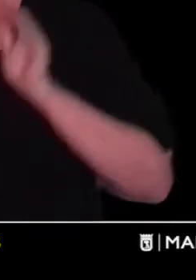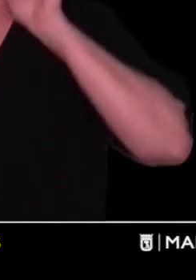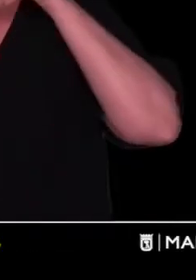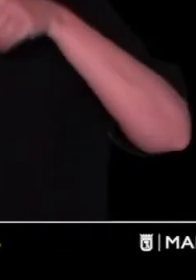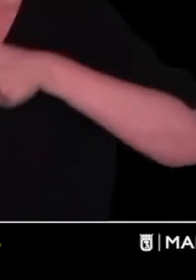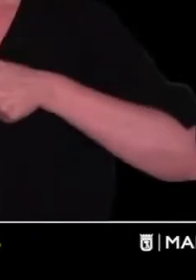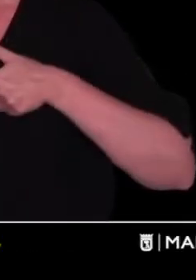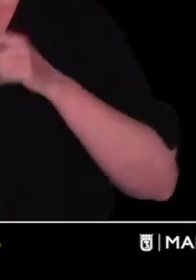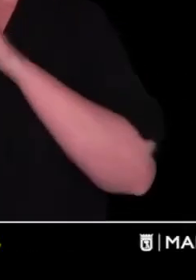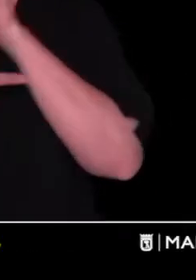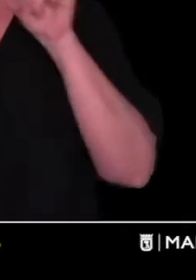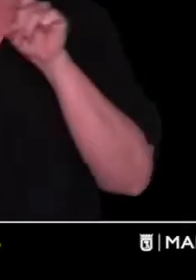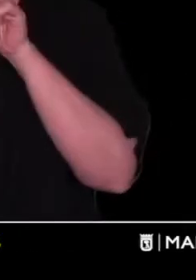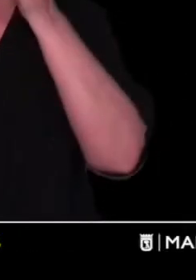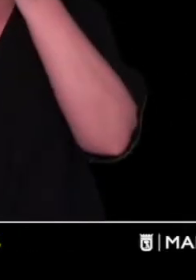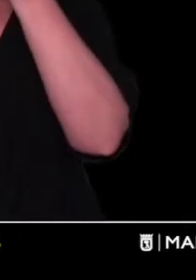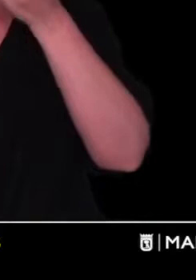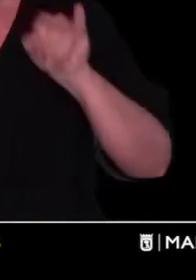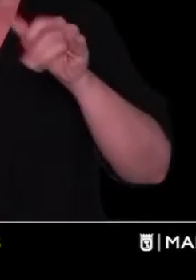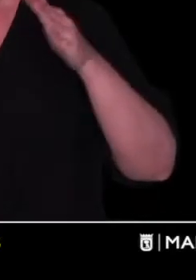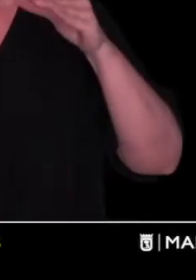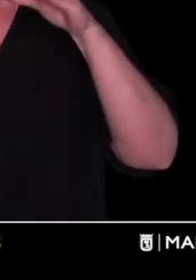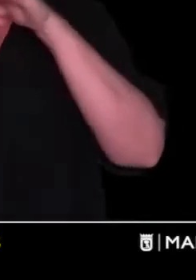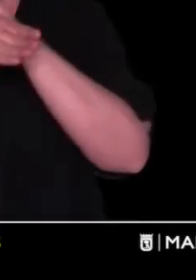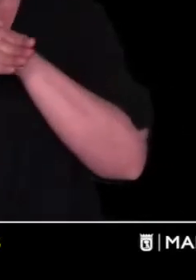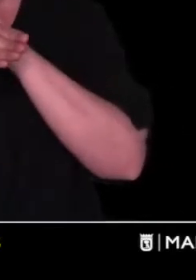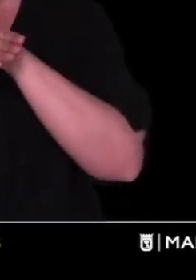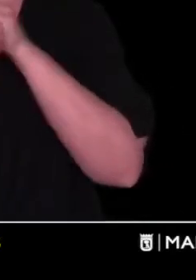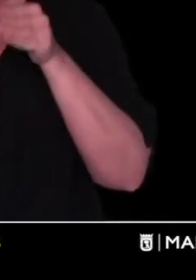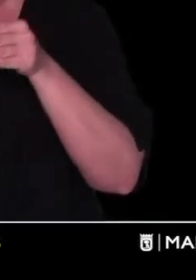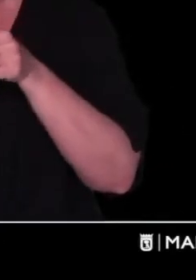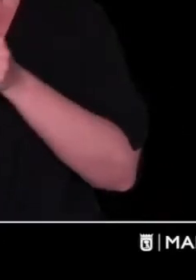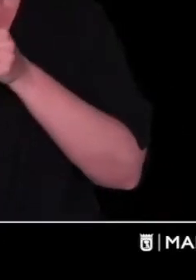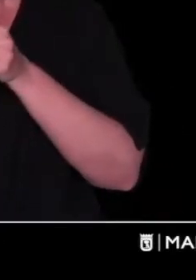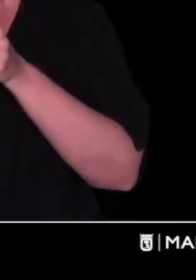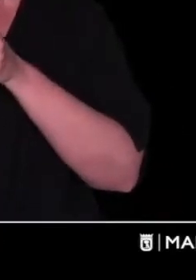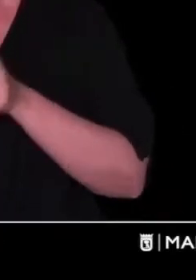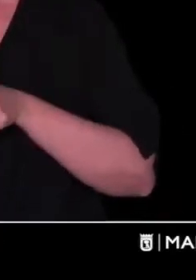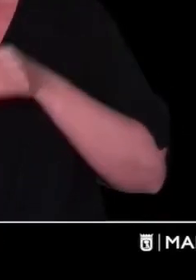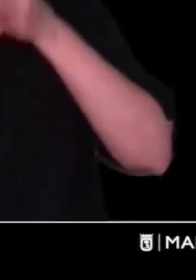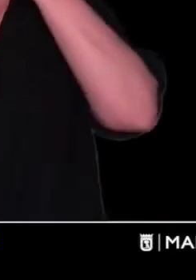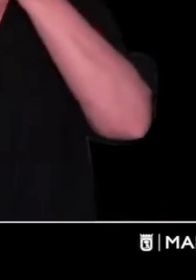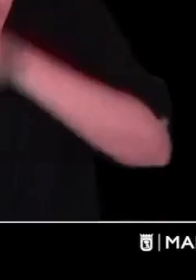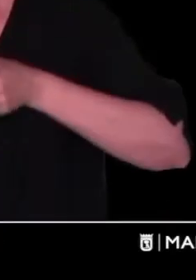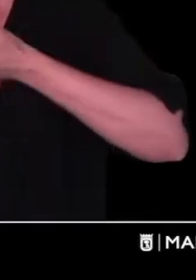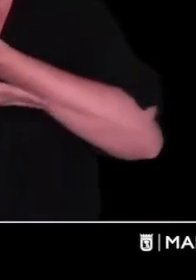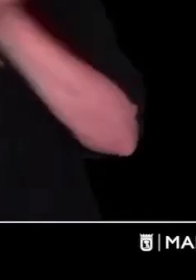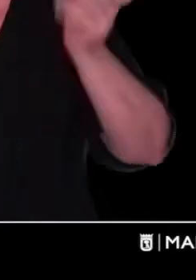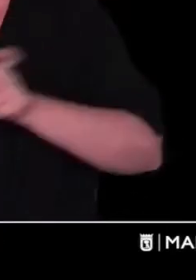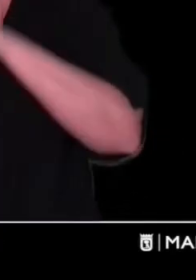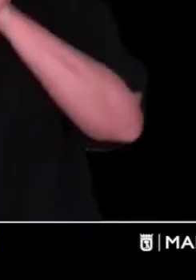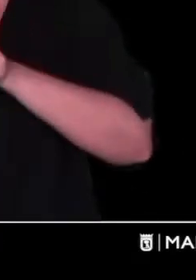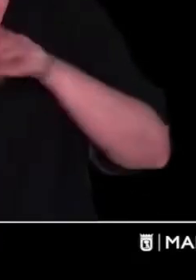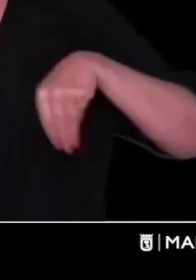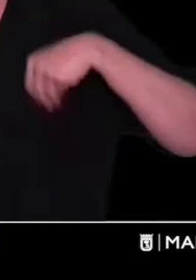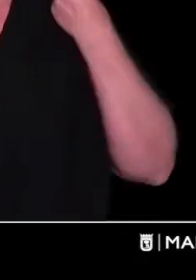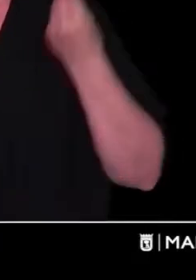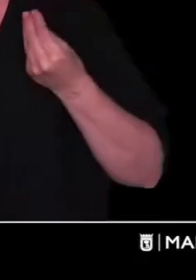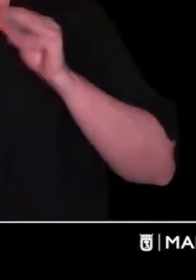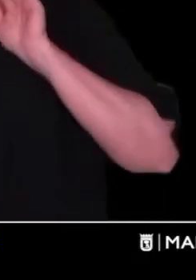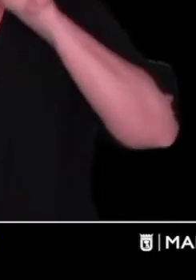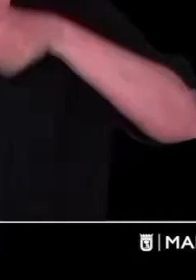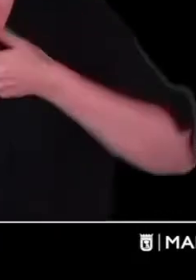Y para disfrutar de unas fiestas accesibles, inclusivas y seguras para todas las personas,